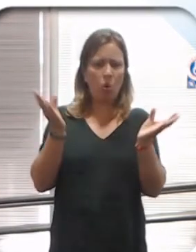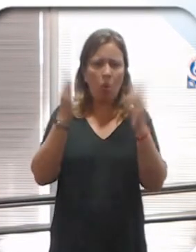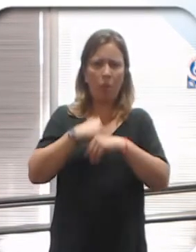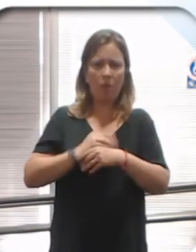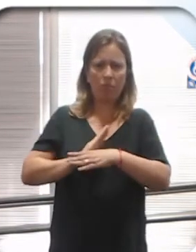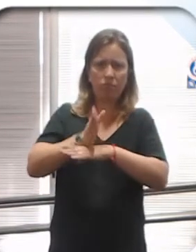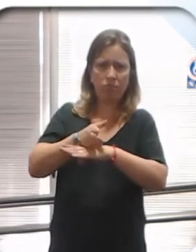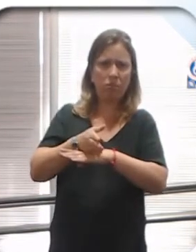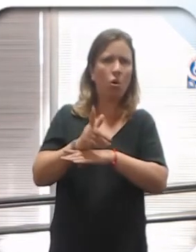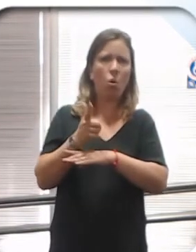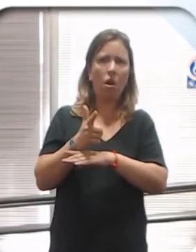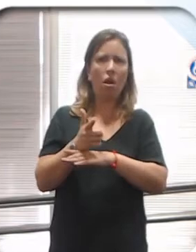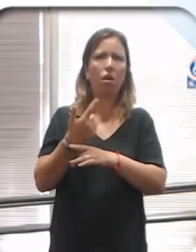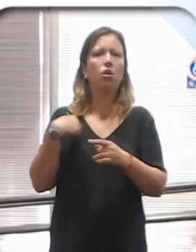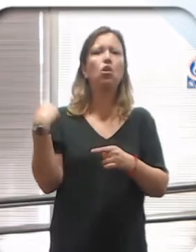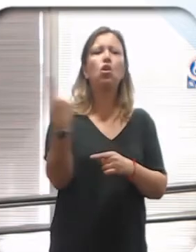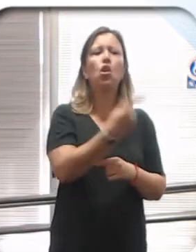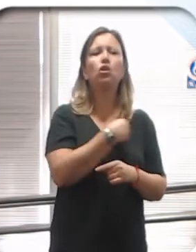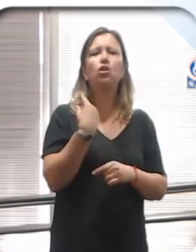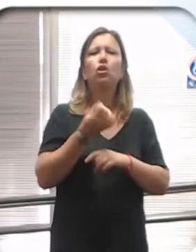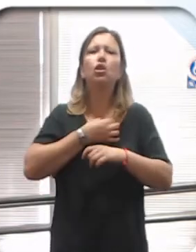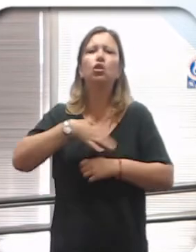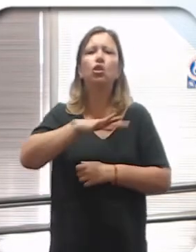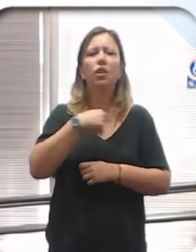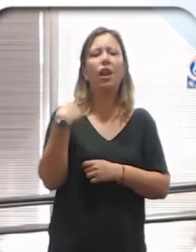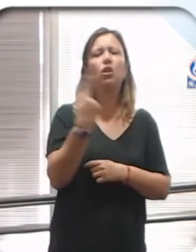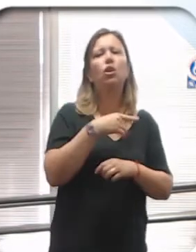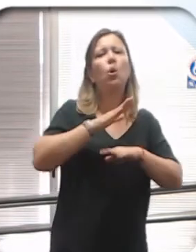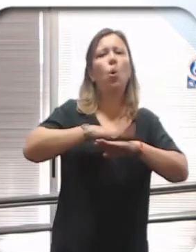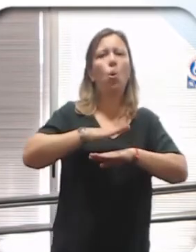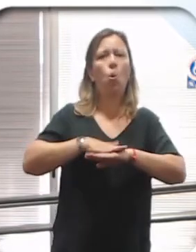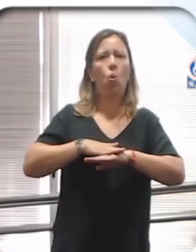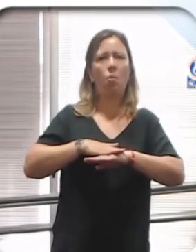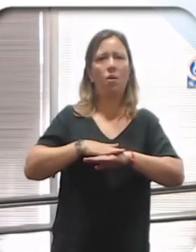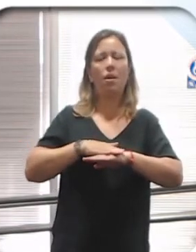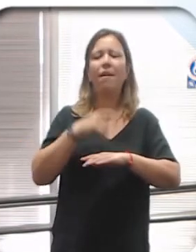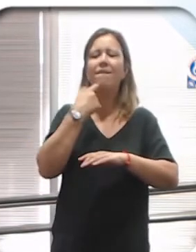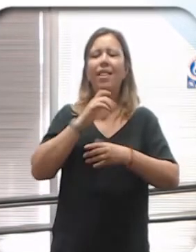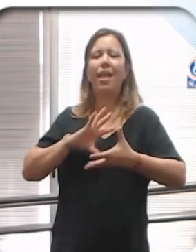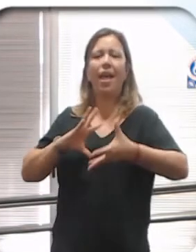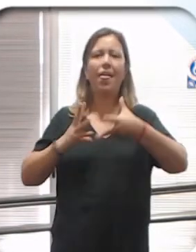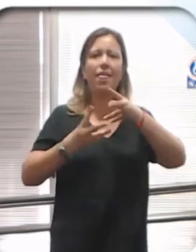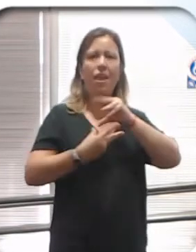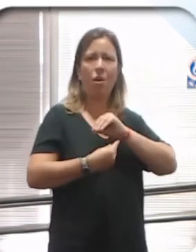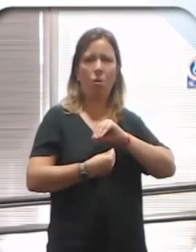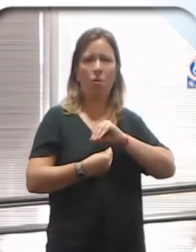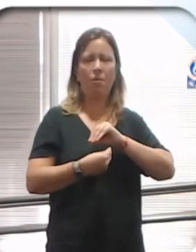O sea, somos nosotros los que les estamos complicando la vida a ellos. No nos adecuamos.